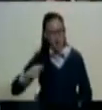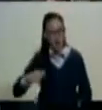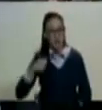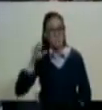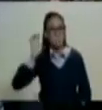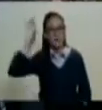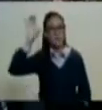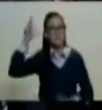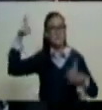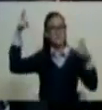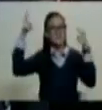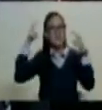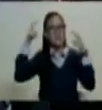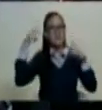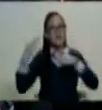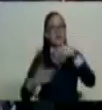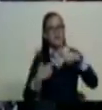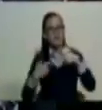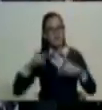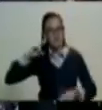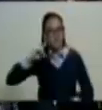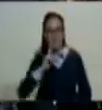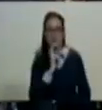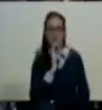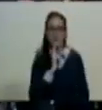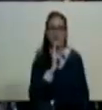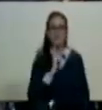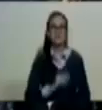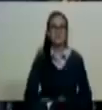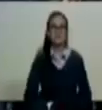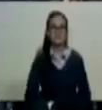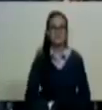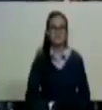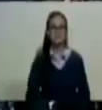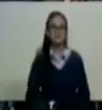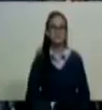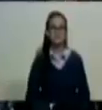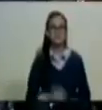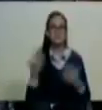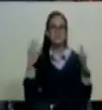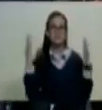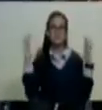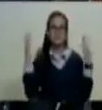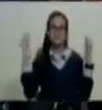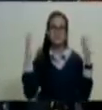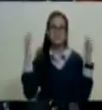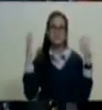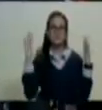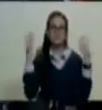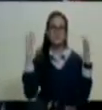patria, por Chávez, por la revolución bolivariana. que la patria un recompensa y los reconozca.